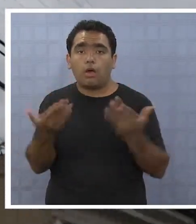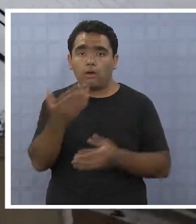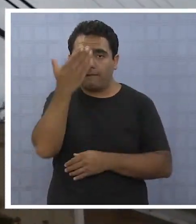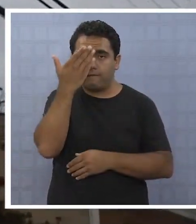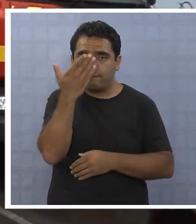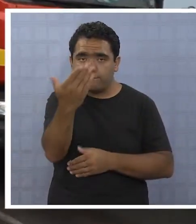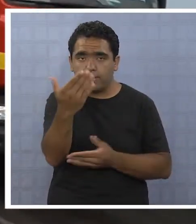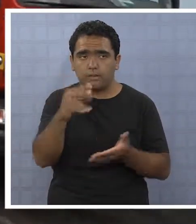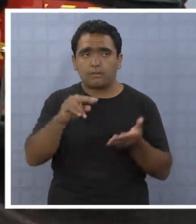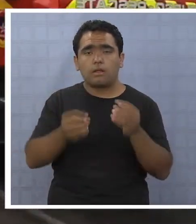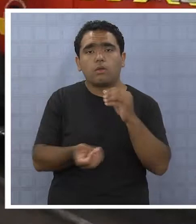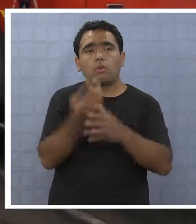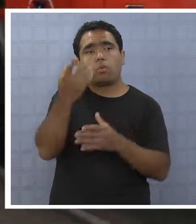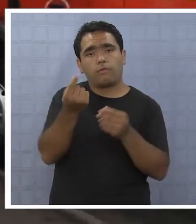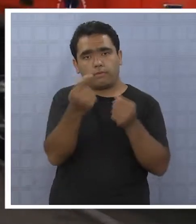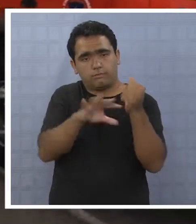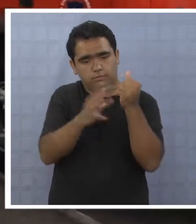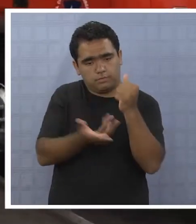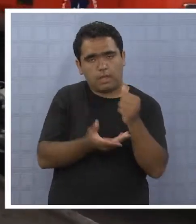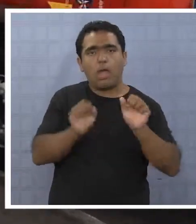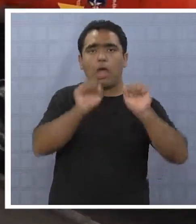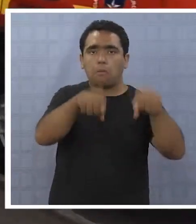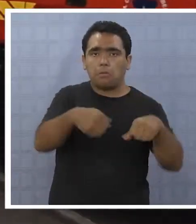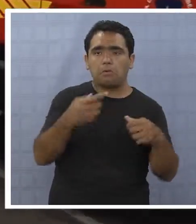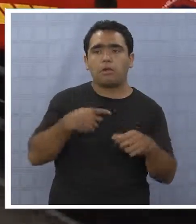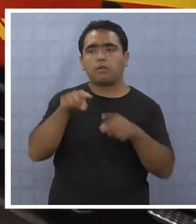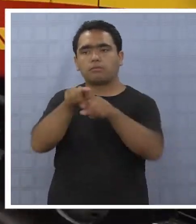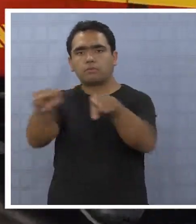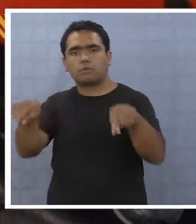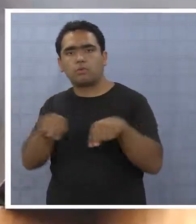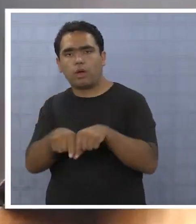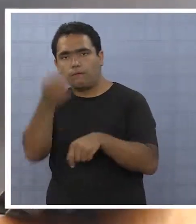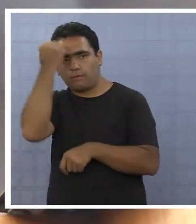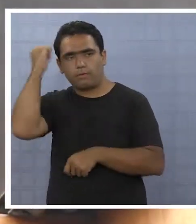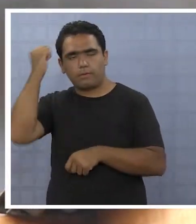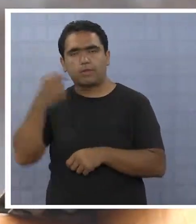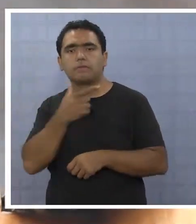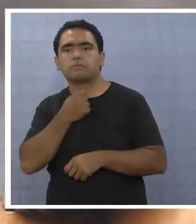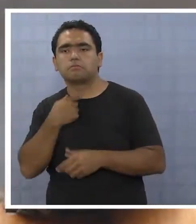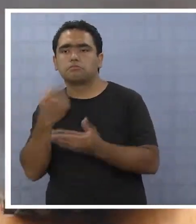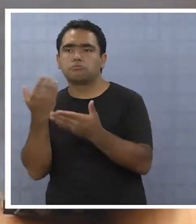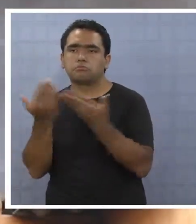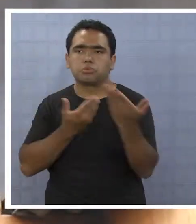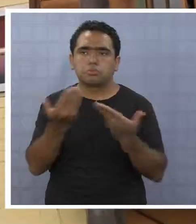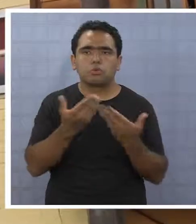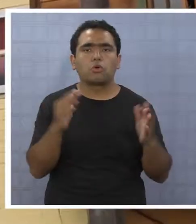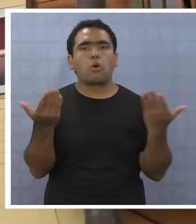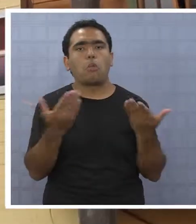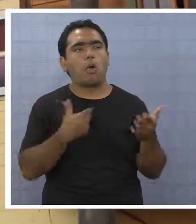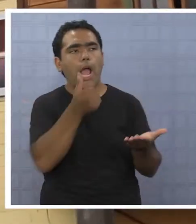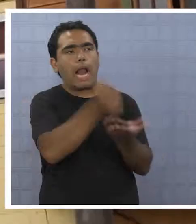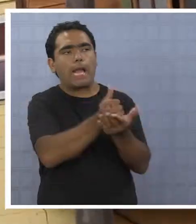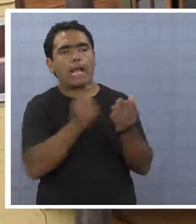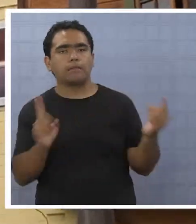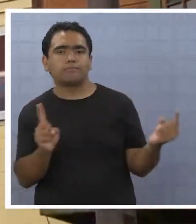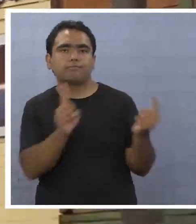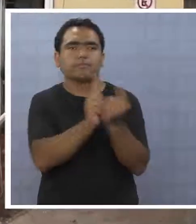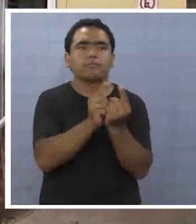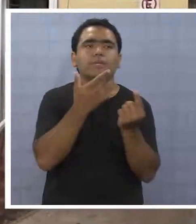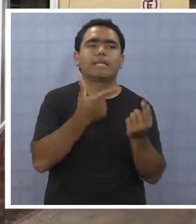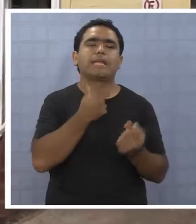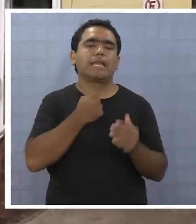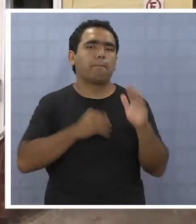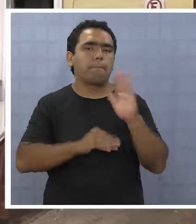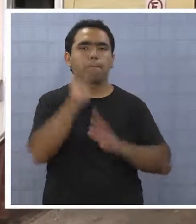recursos otorgados, ya desde la Jefatura de Bomberos, analizan reunirse con el alcalde Jorge Soria para aumentar la subvención, pues en